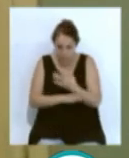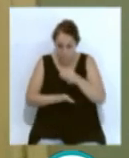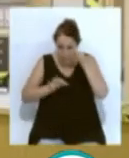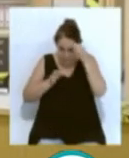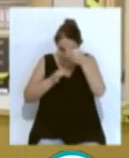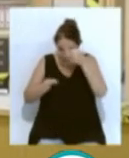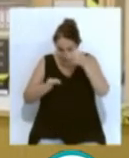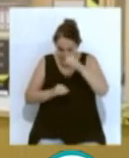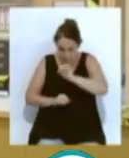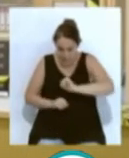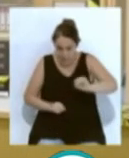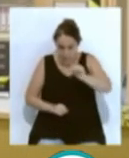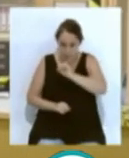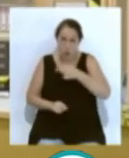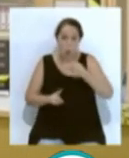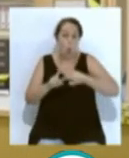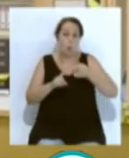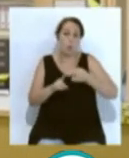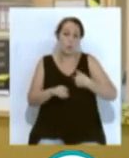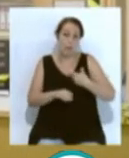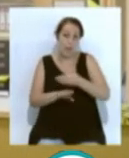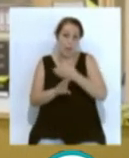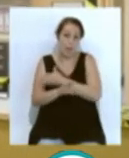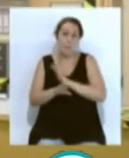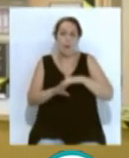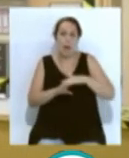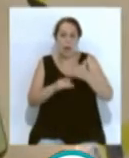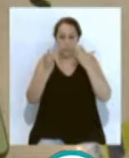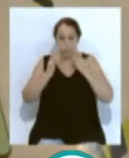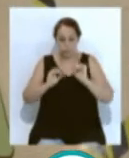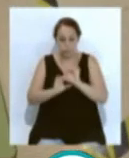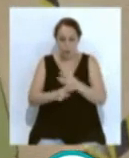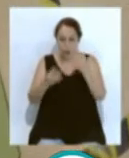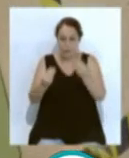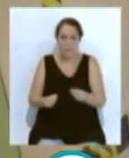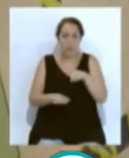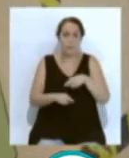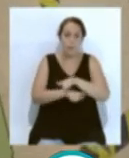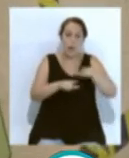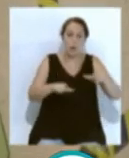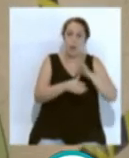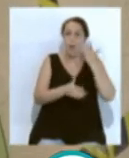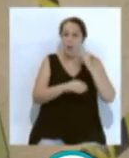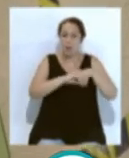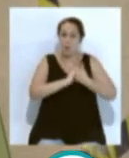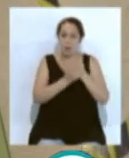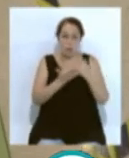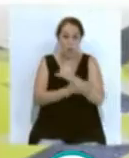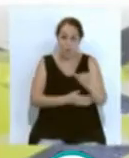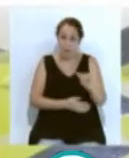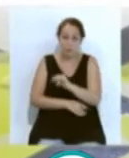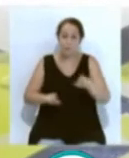mesas que han usado esos alumnos para que queden desinfectadas. Hemos dotado todas las aulas de dispensadores de gel hidroalcohólico, de papeleras